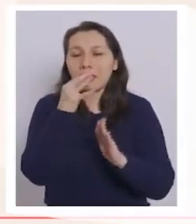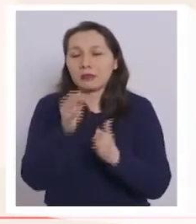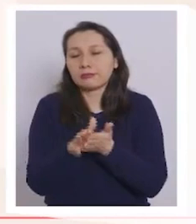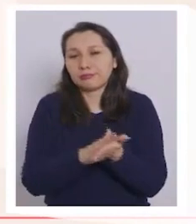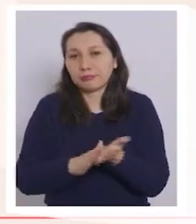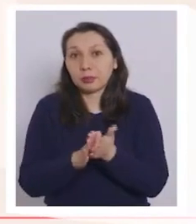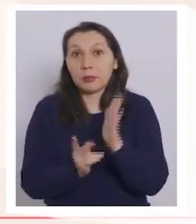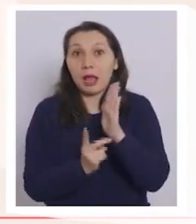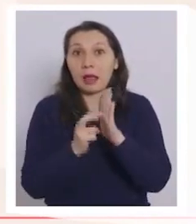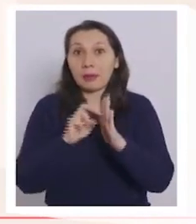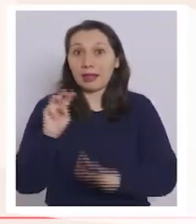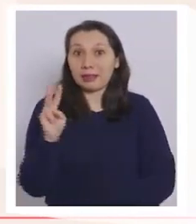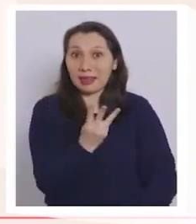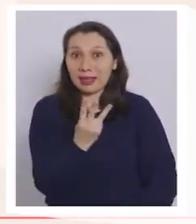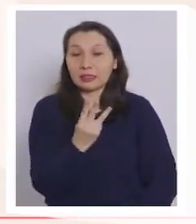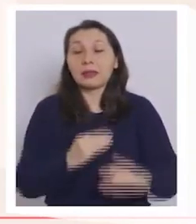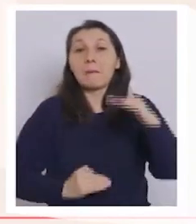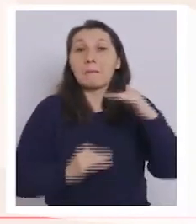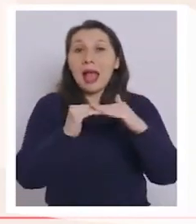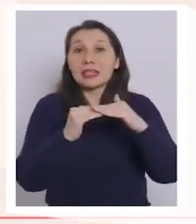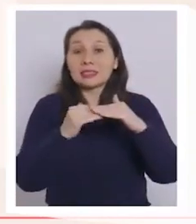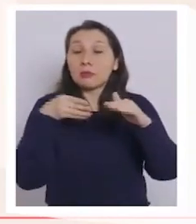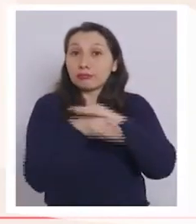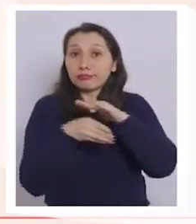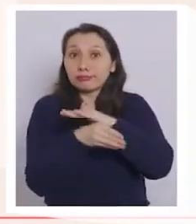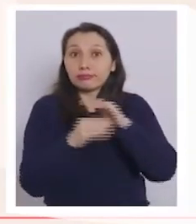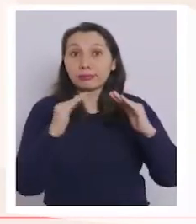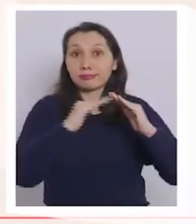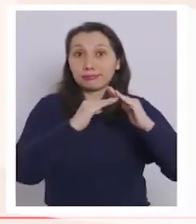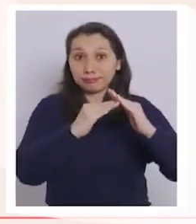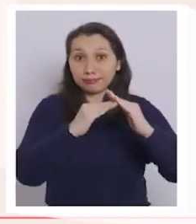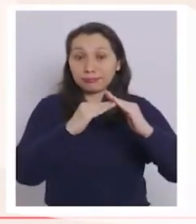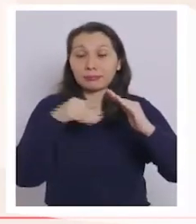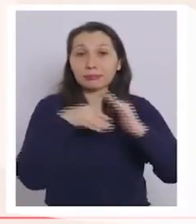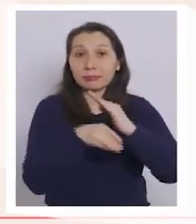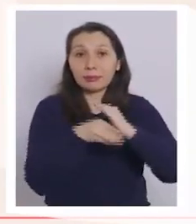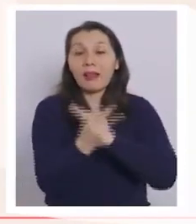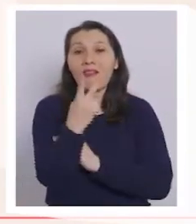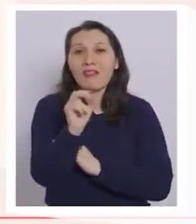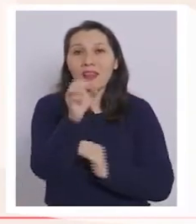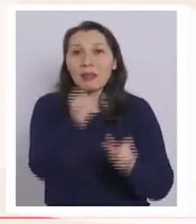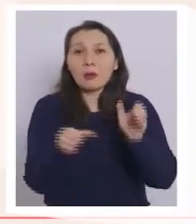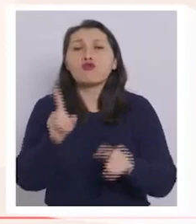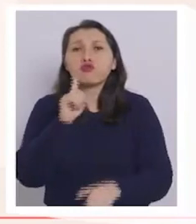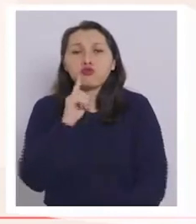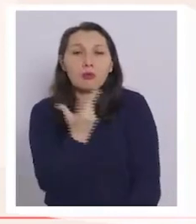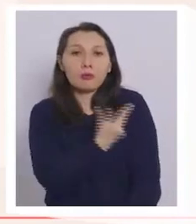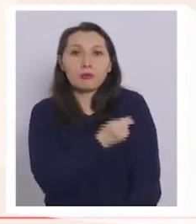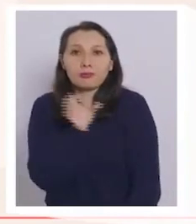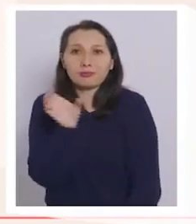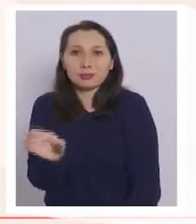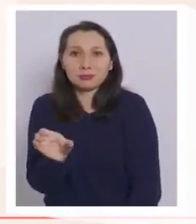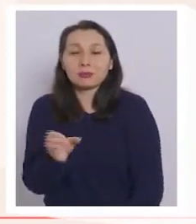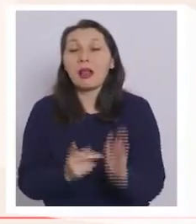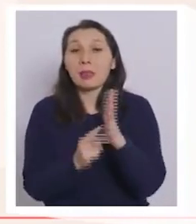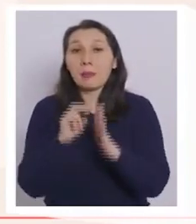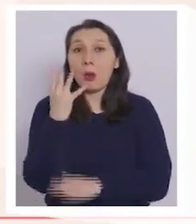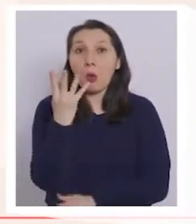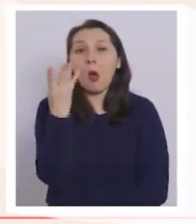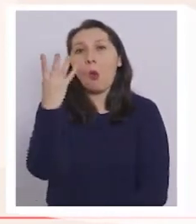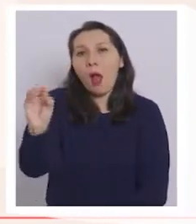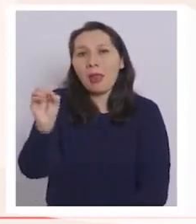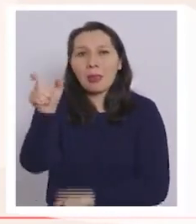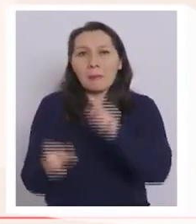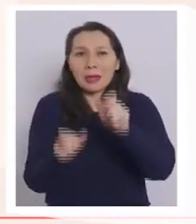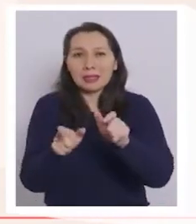por ejemplo, en fase 3 máximo serán 20 personas con pase de movilidad, en fase 4 40 personas